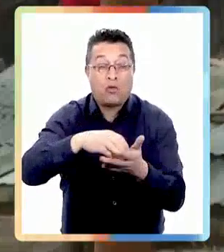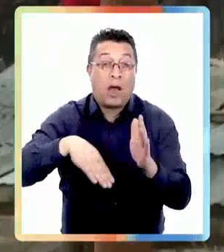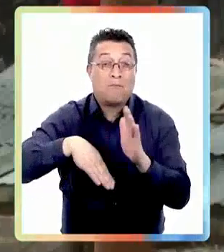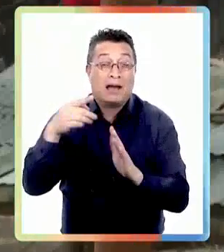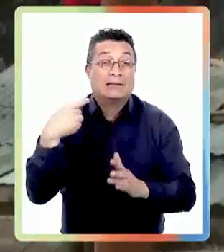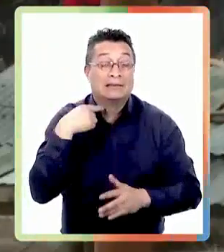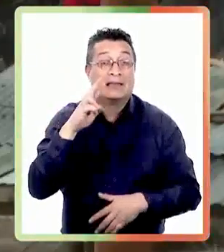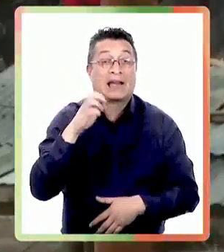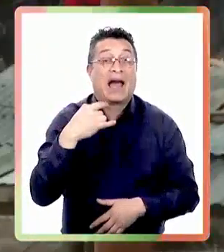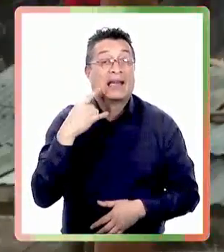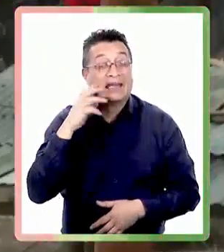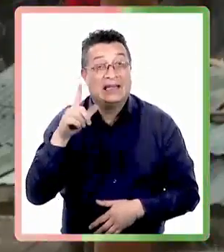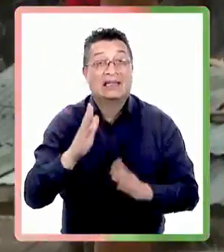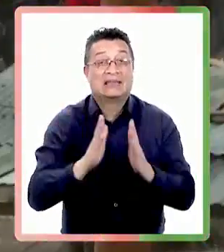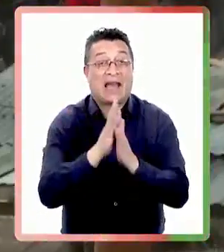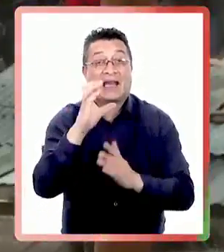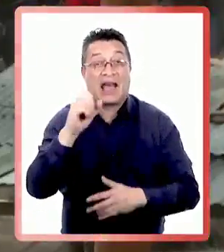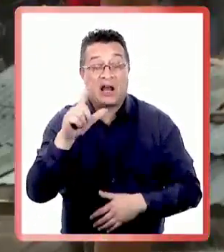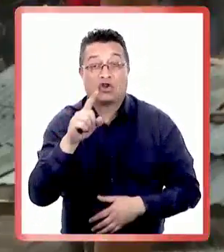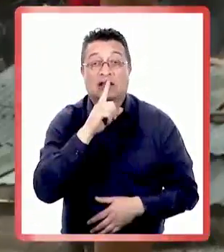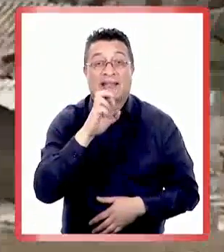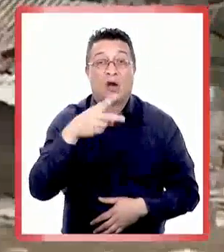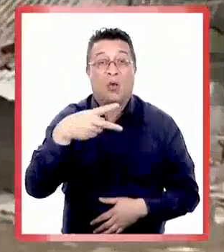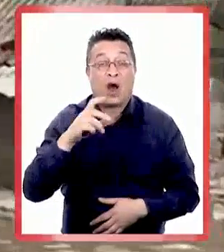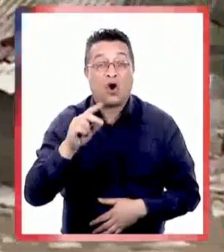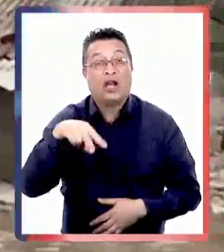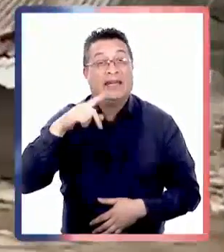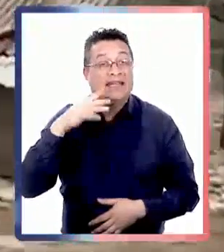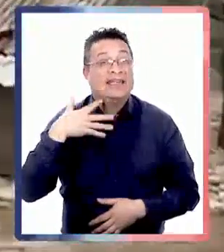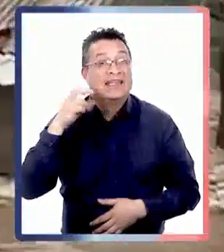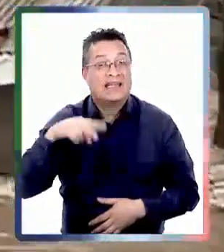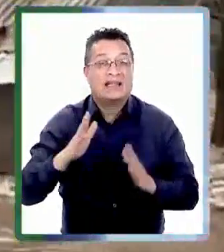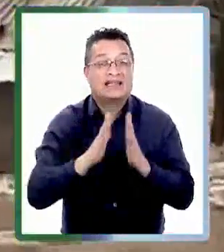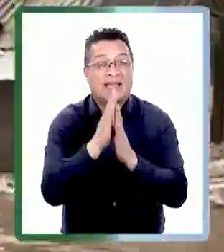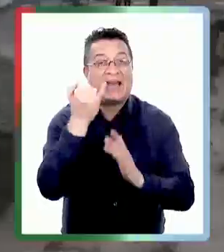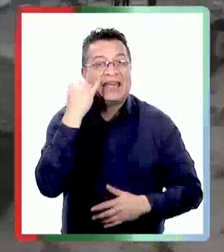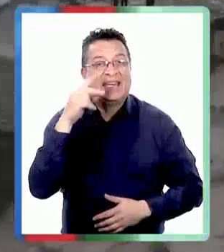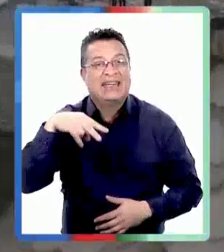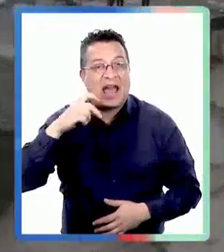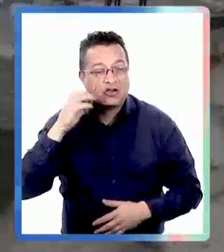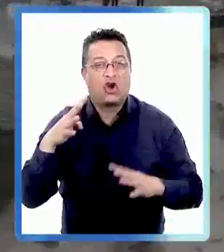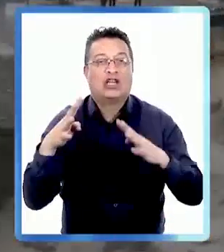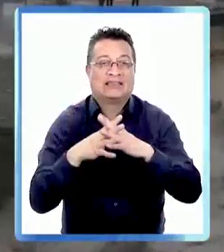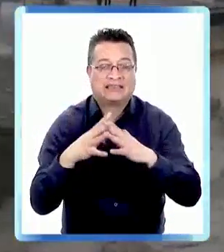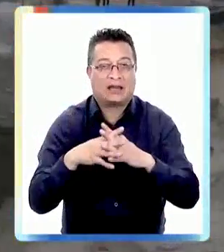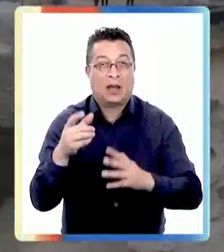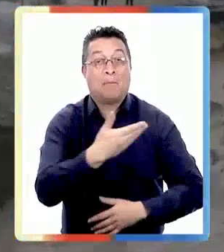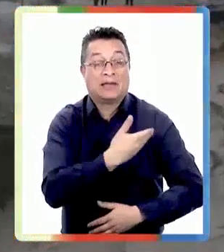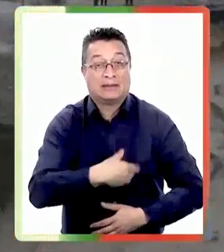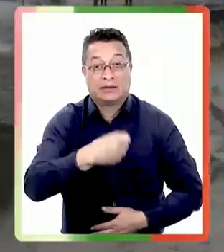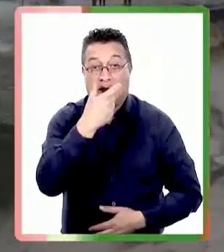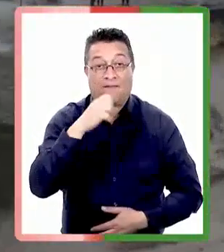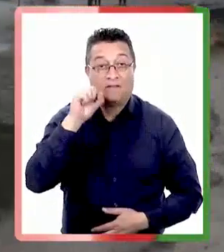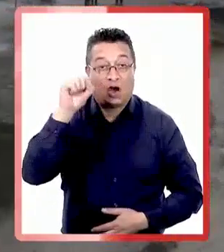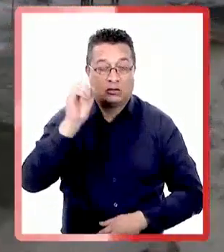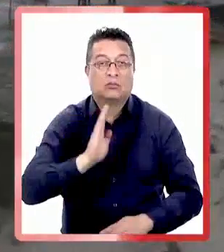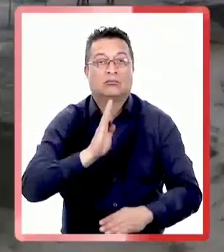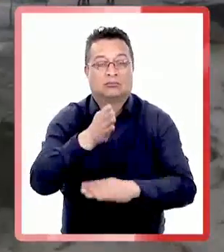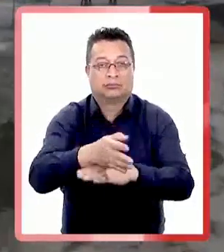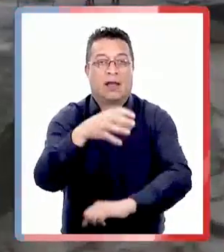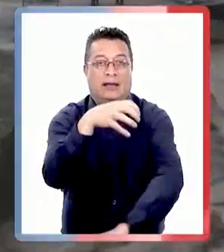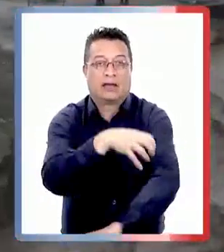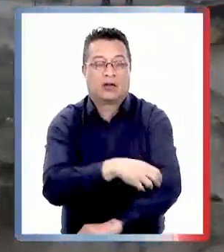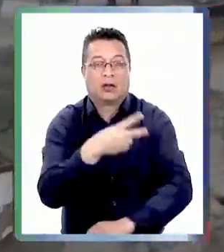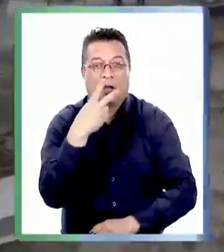daños en sus viviendas a causa del agua. Las comunas más afectadas fueron Ránquil, San Carlos, Trehuaco, Ñiquén,